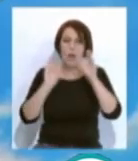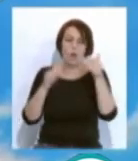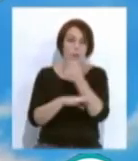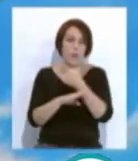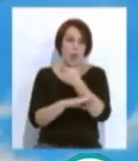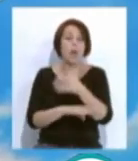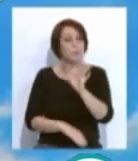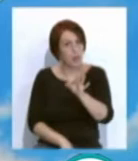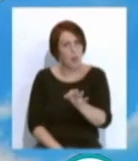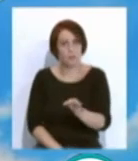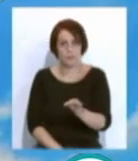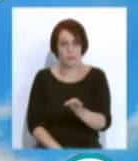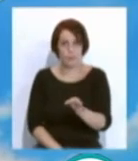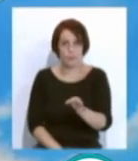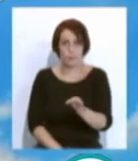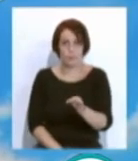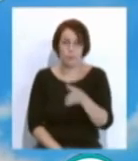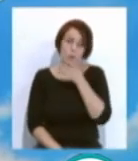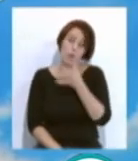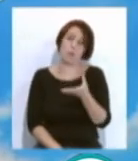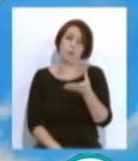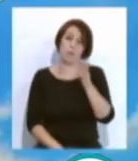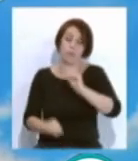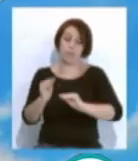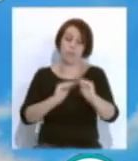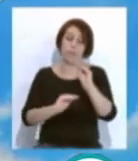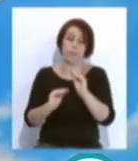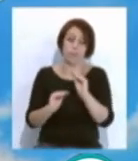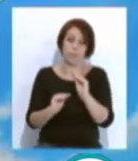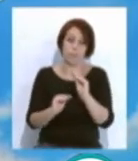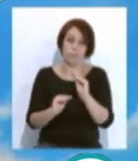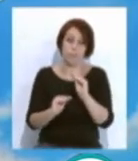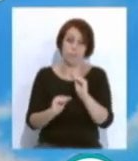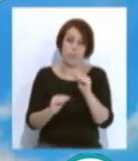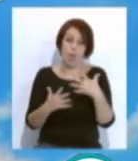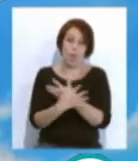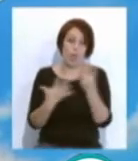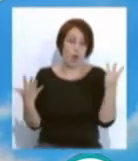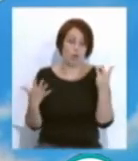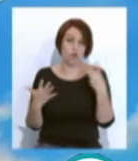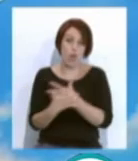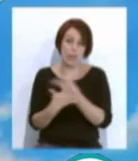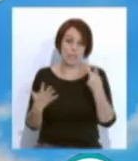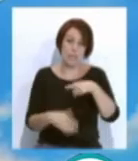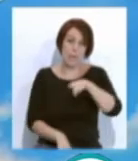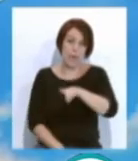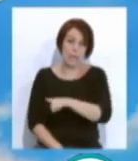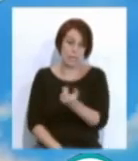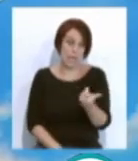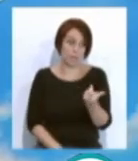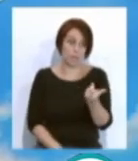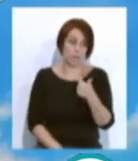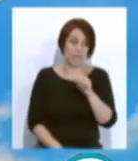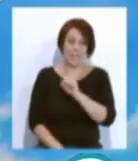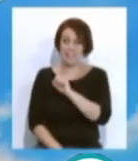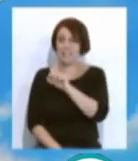que es verdad. Ahora, no se puede arreglar en 18 meses o 17 meses lo que se ha estropeado